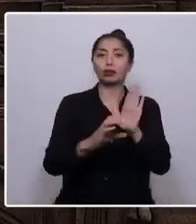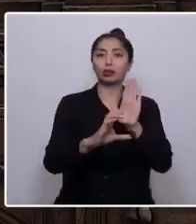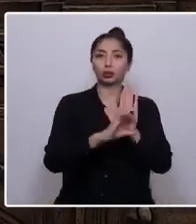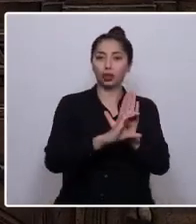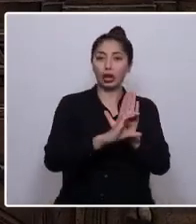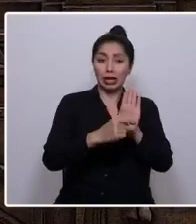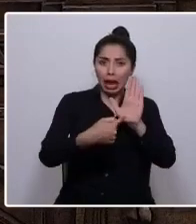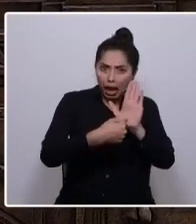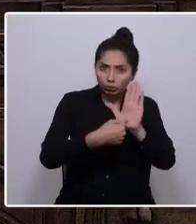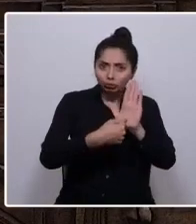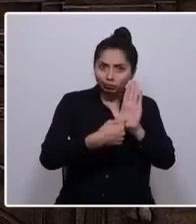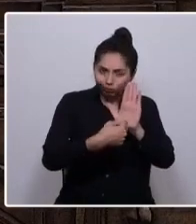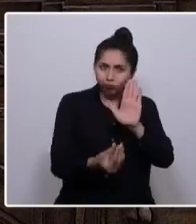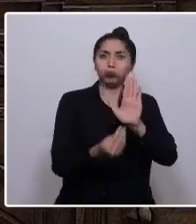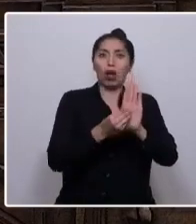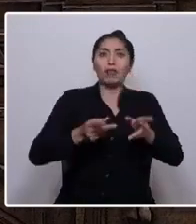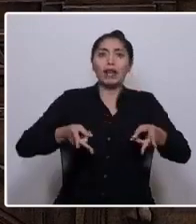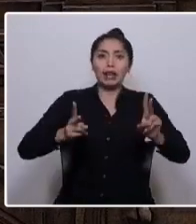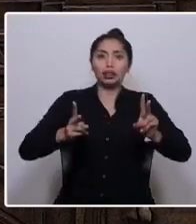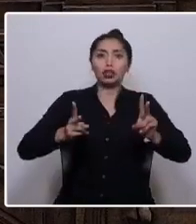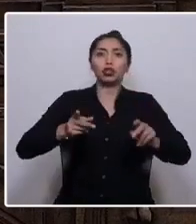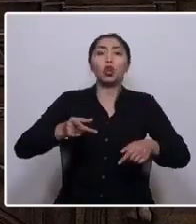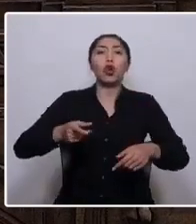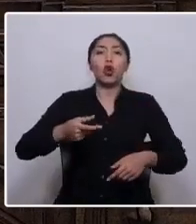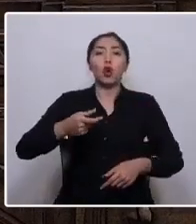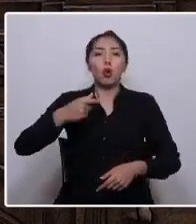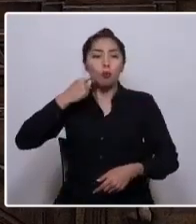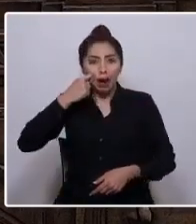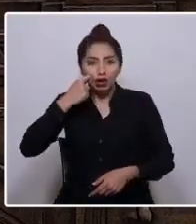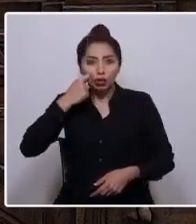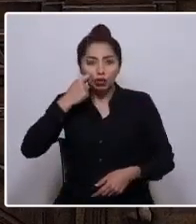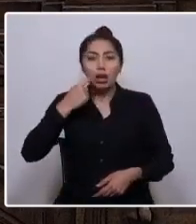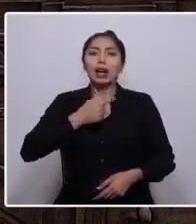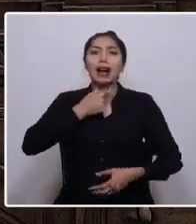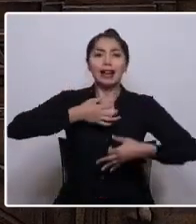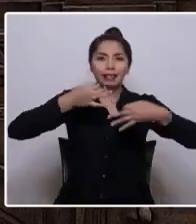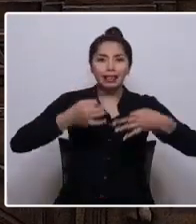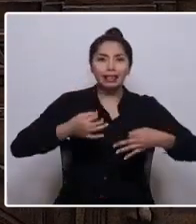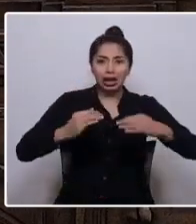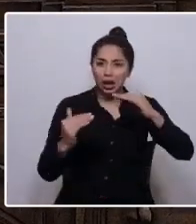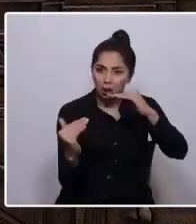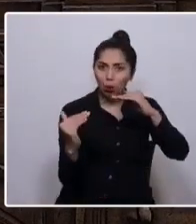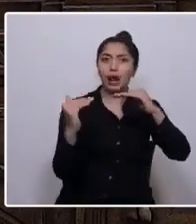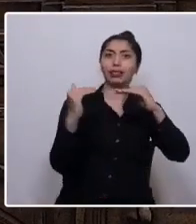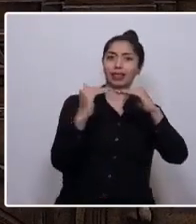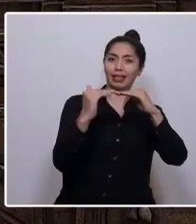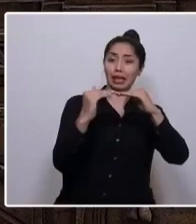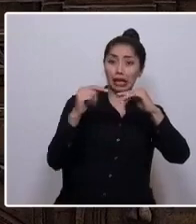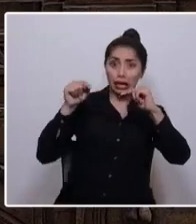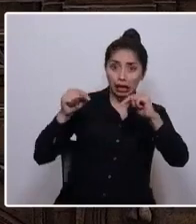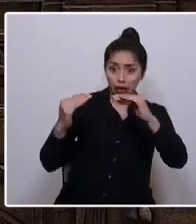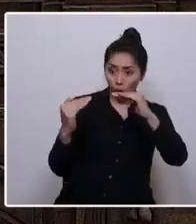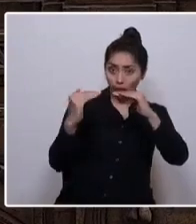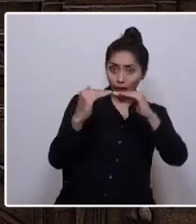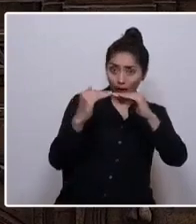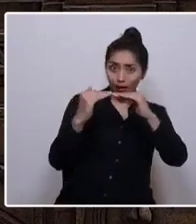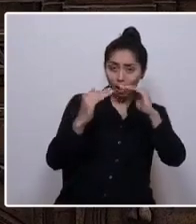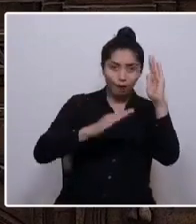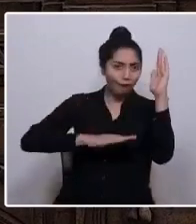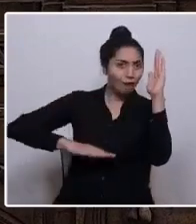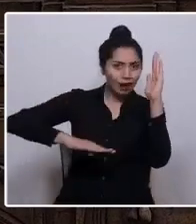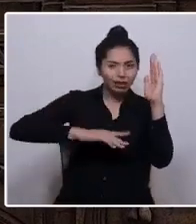consagre los derechos humanos, que garantice la igualdad y que ésta sea el fundamento de la justicia.